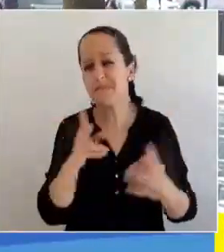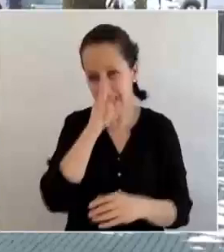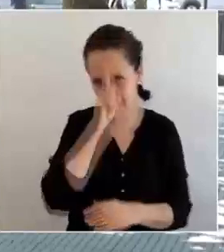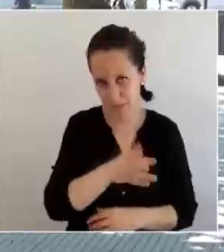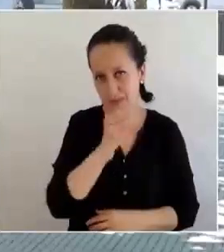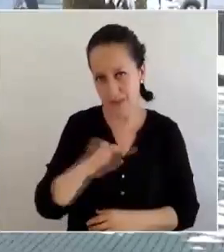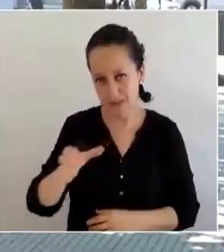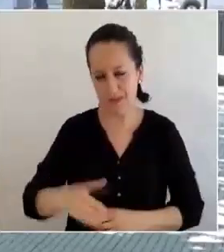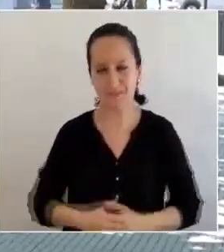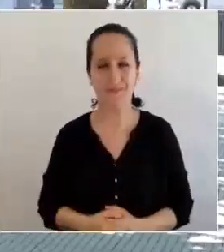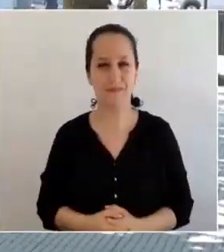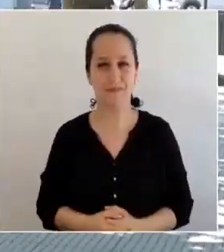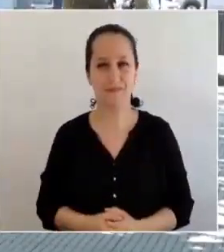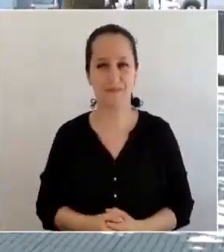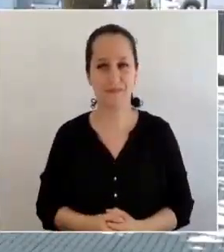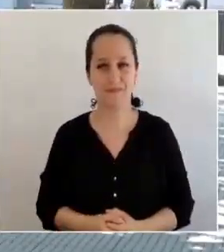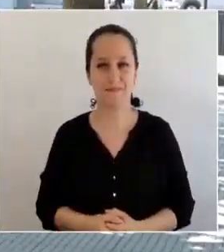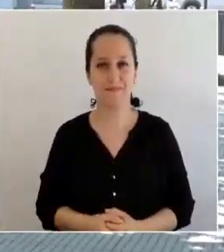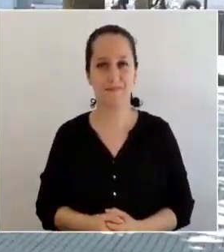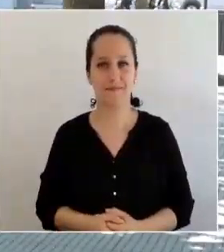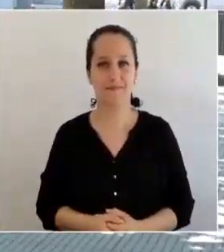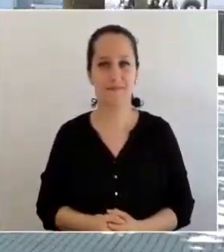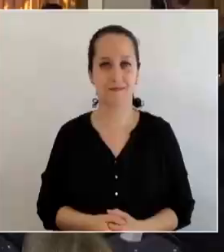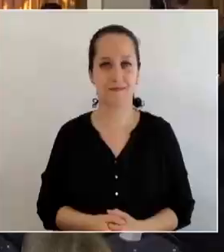reconocimiento en la siguiente nota.